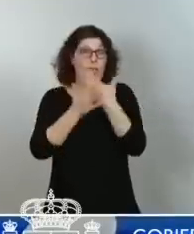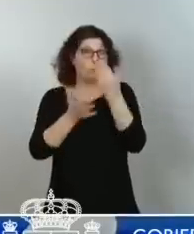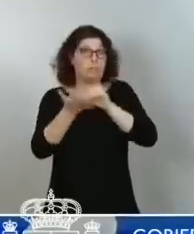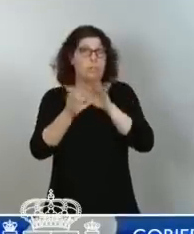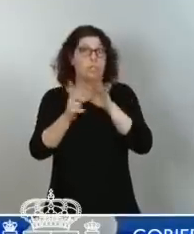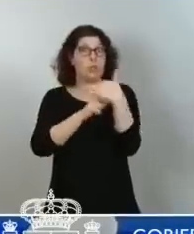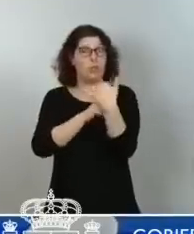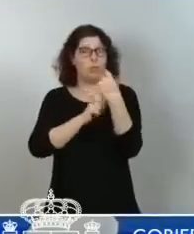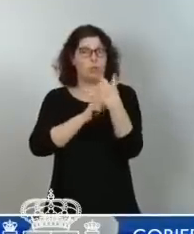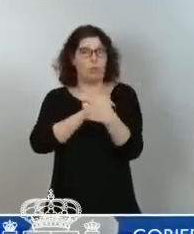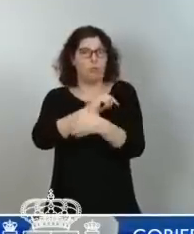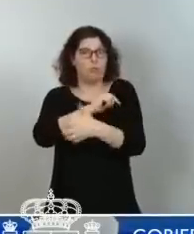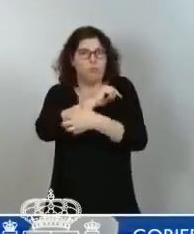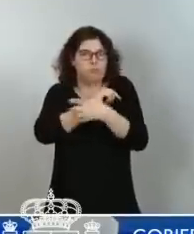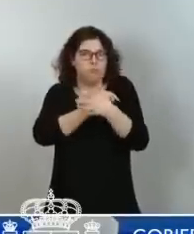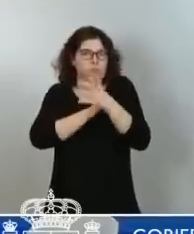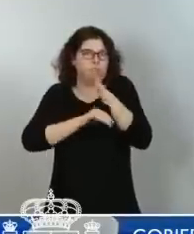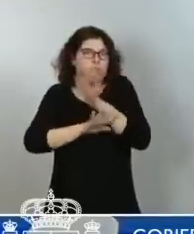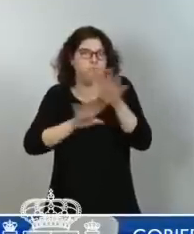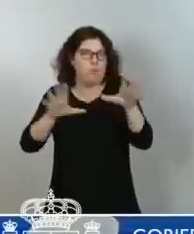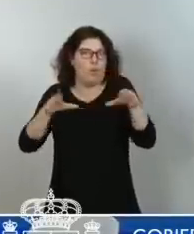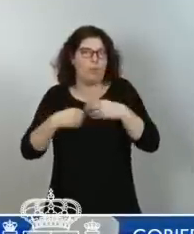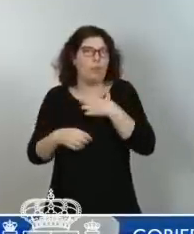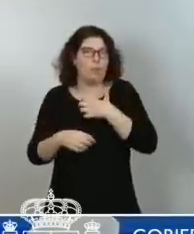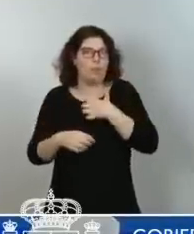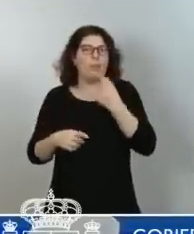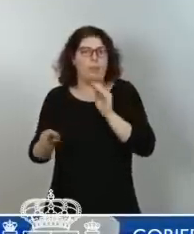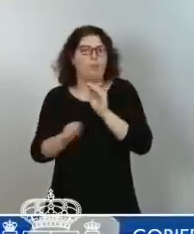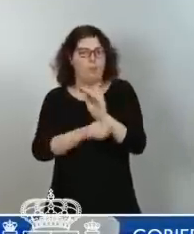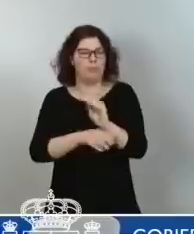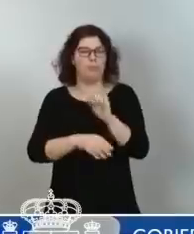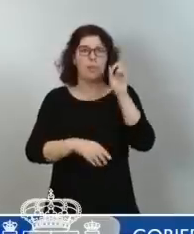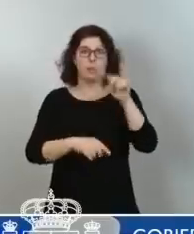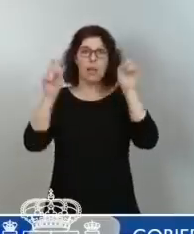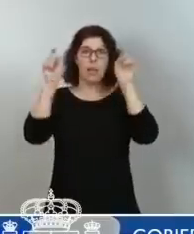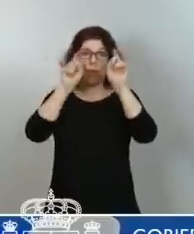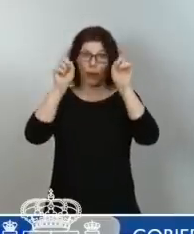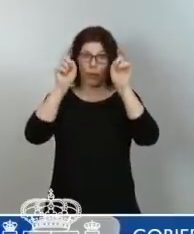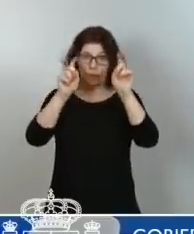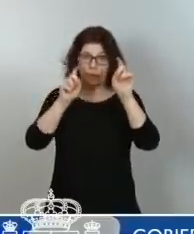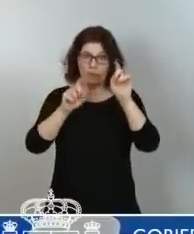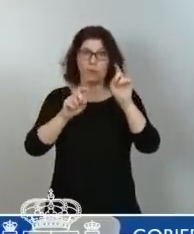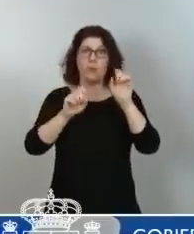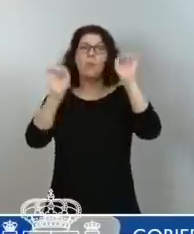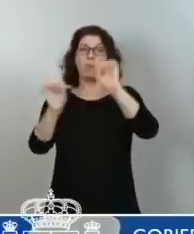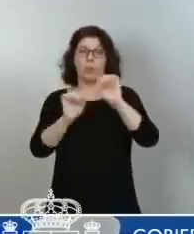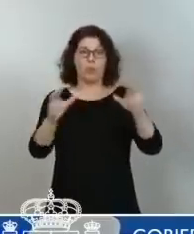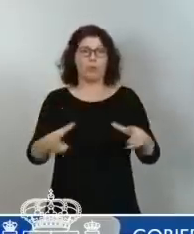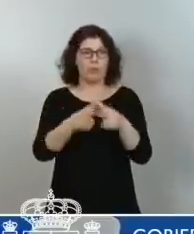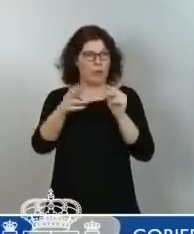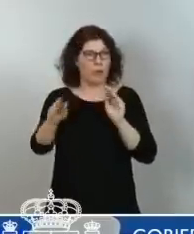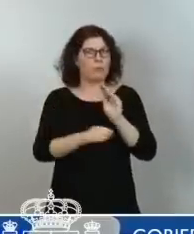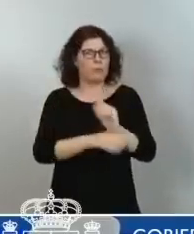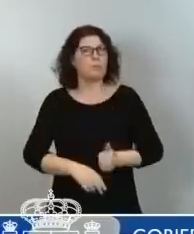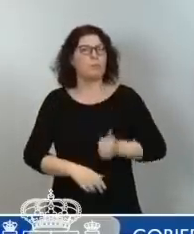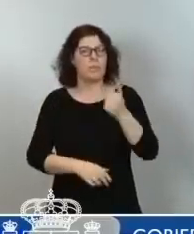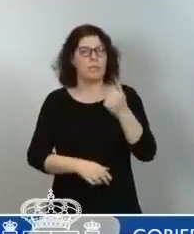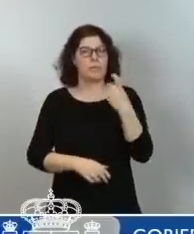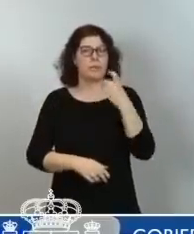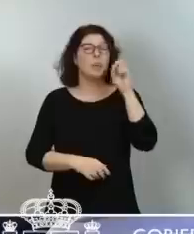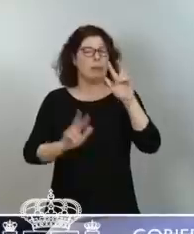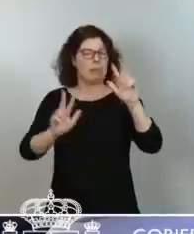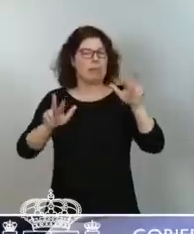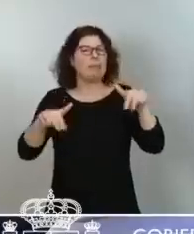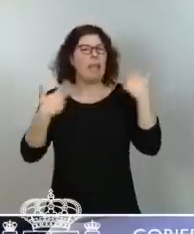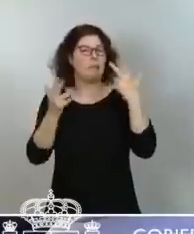Hay que invertir más en educación, hay que invertir más en protección social y permítanme que me detenga aquí en lo que